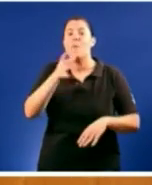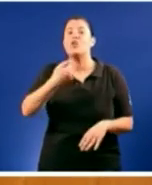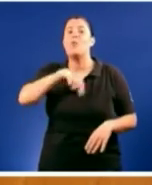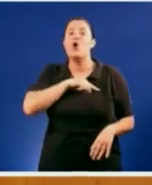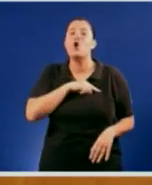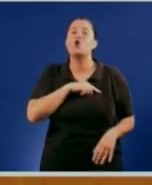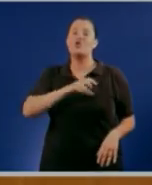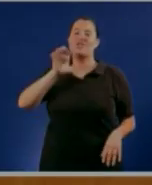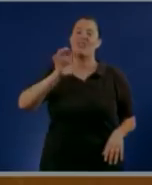nación. A ver si se entera.